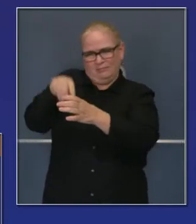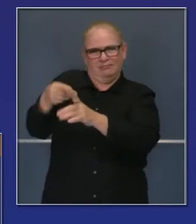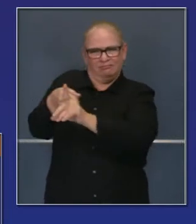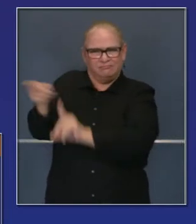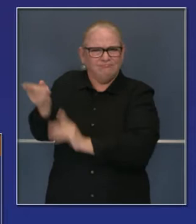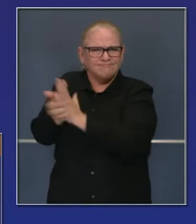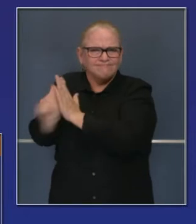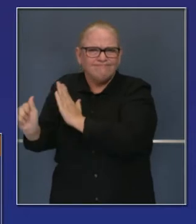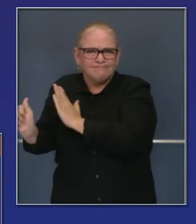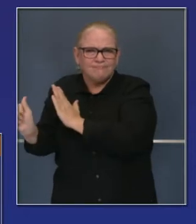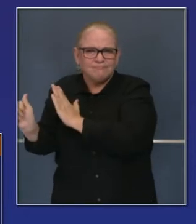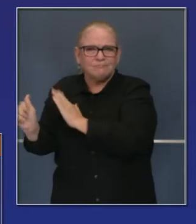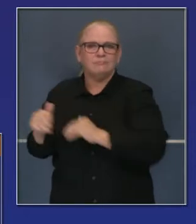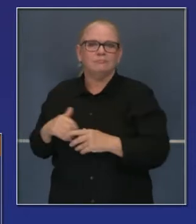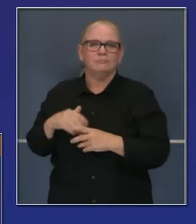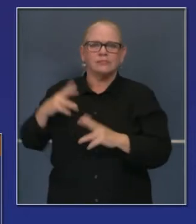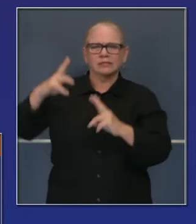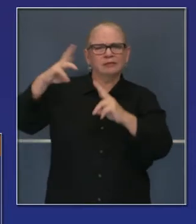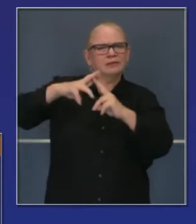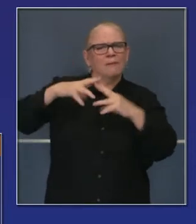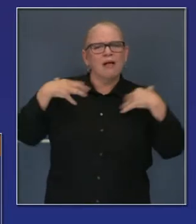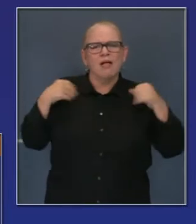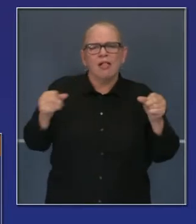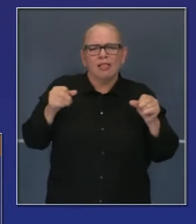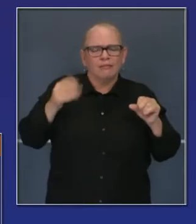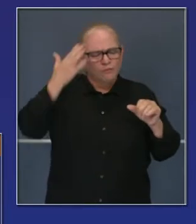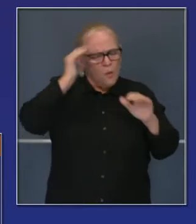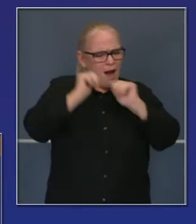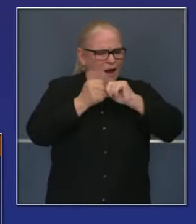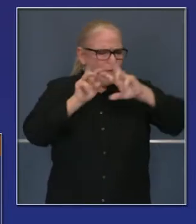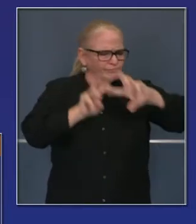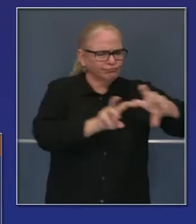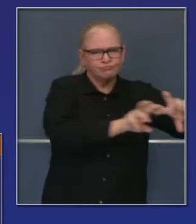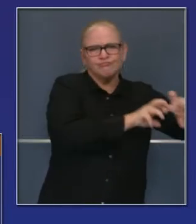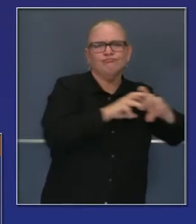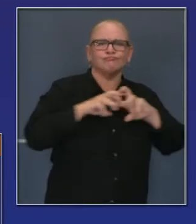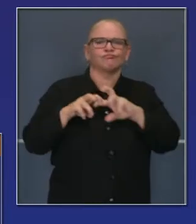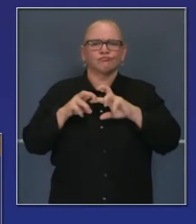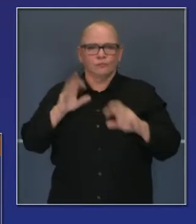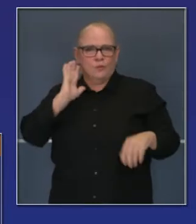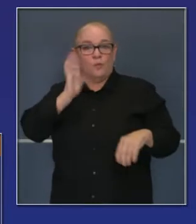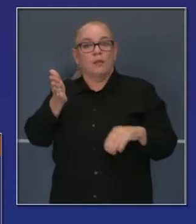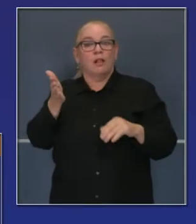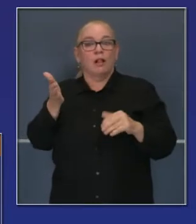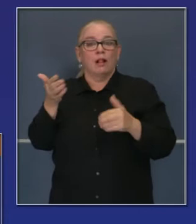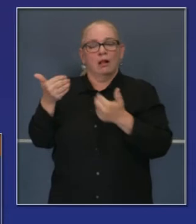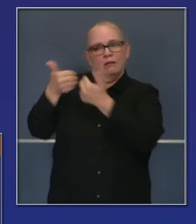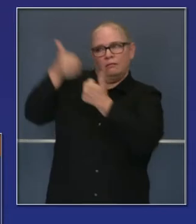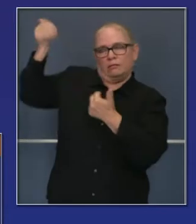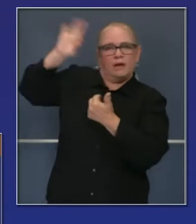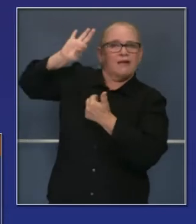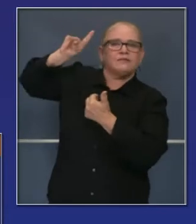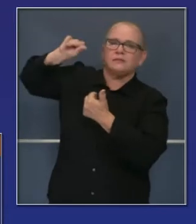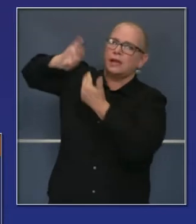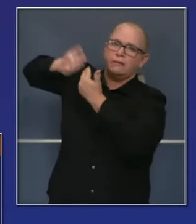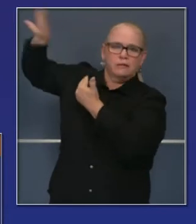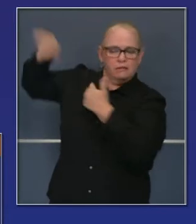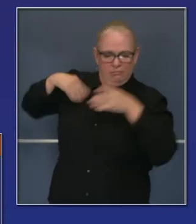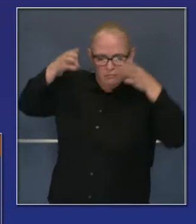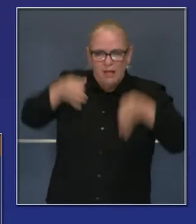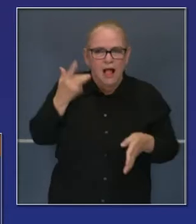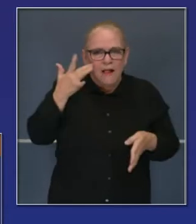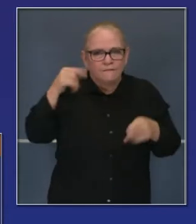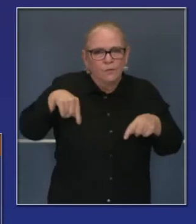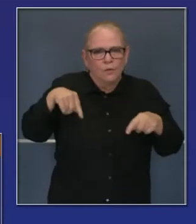son expertos en su campo. Son los expertos de salud pública que independientemente van a revisar